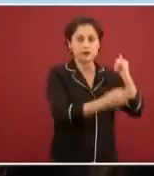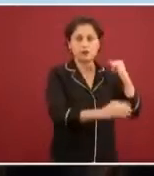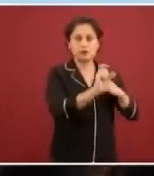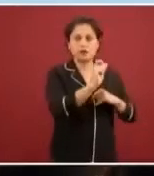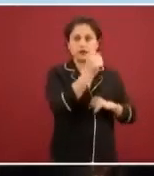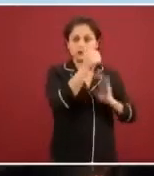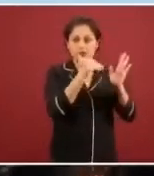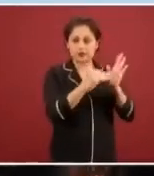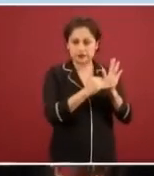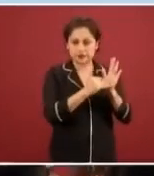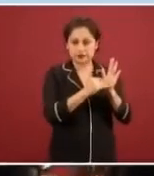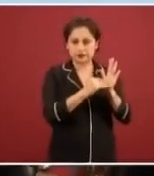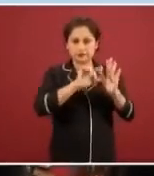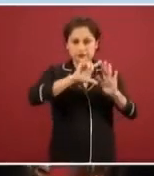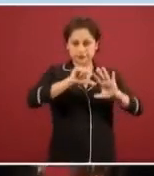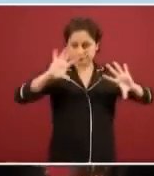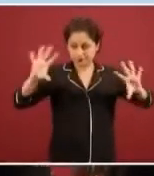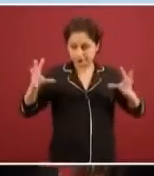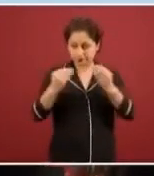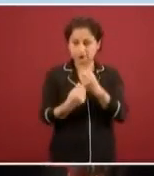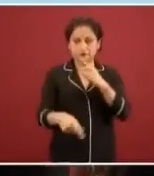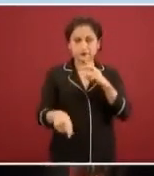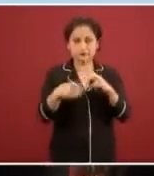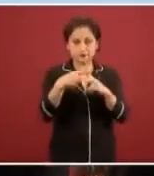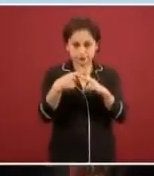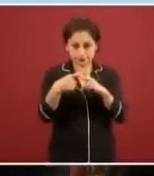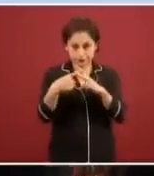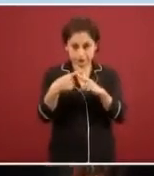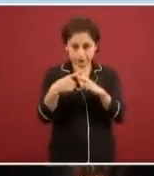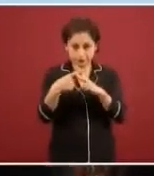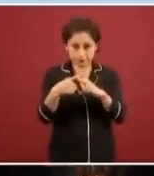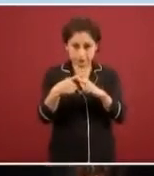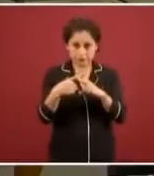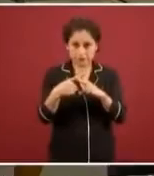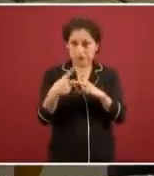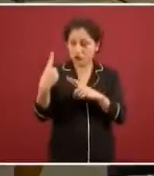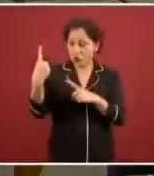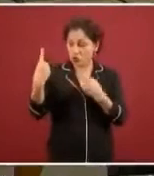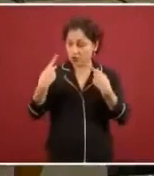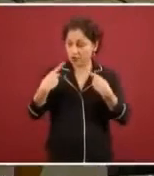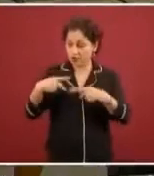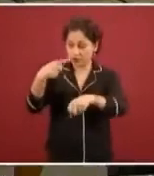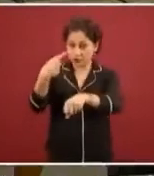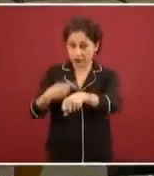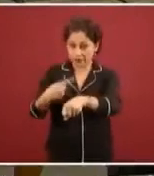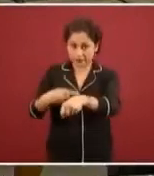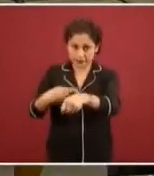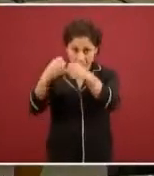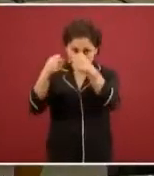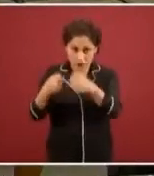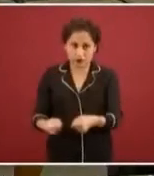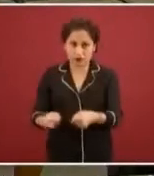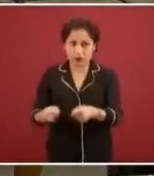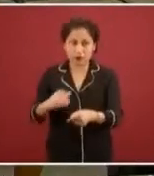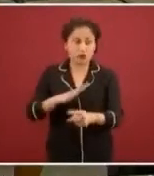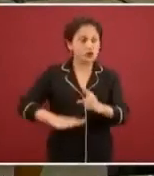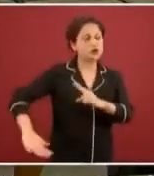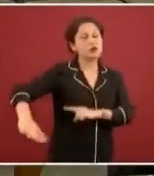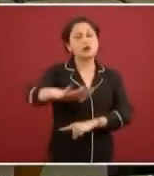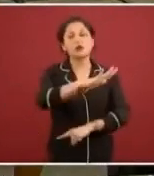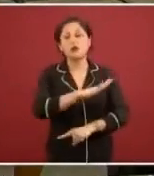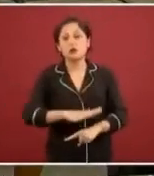Y hago una multiplicación que me permite decir por cada caso confirmado de COVID cuántos hay en la población